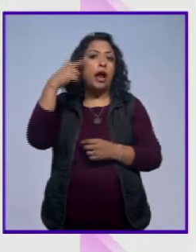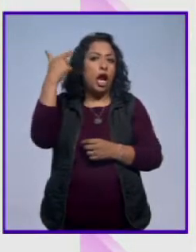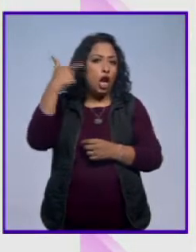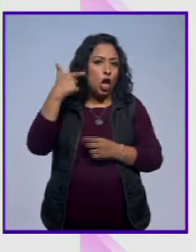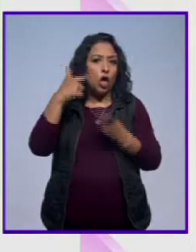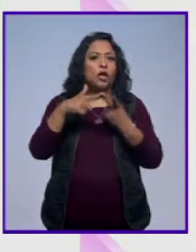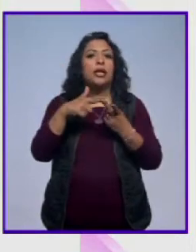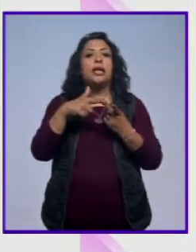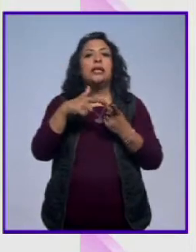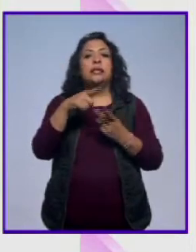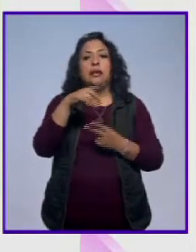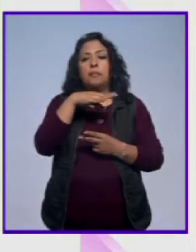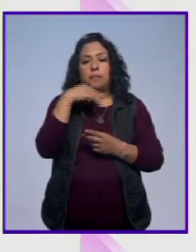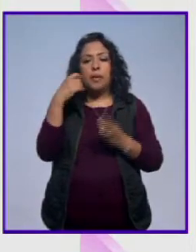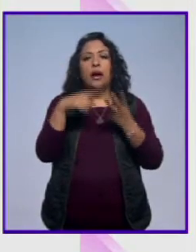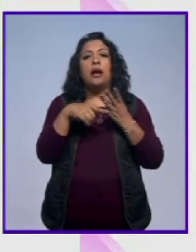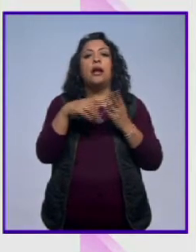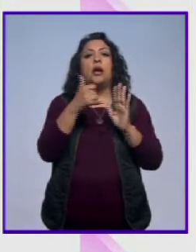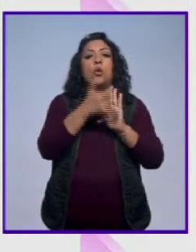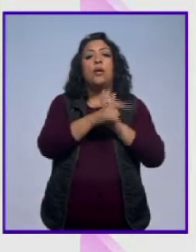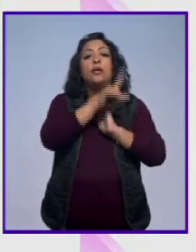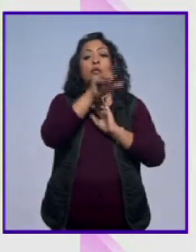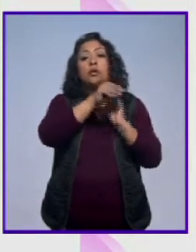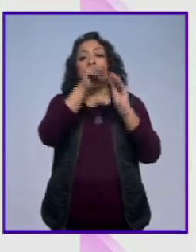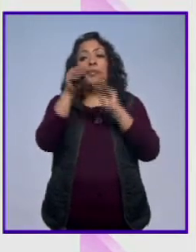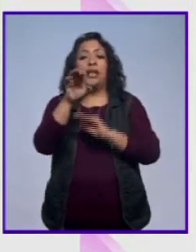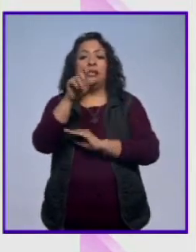Berlín y Nueva York después de su paso por Estambul.